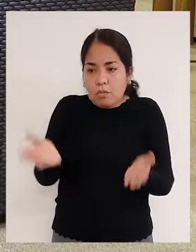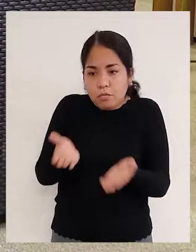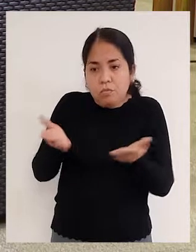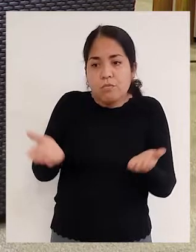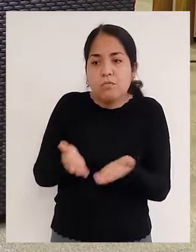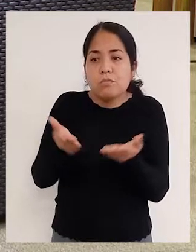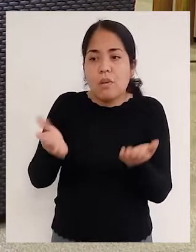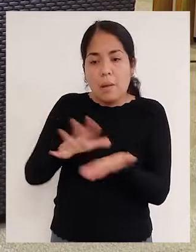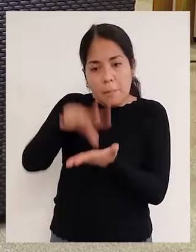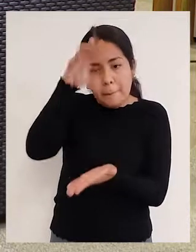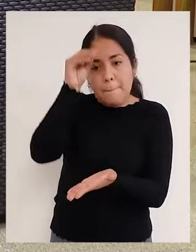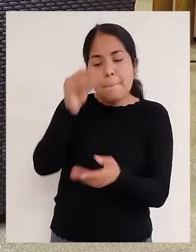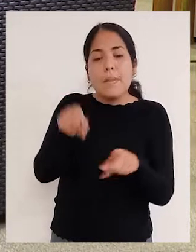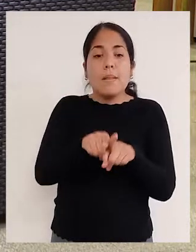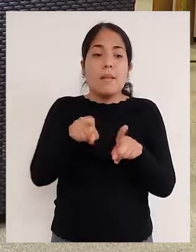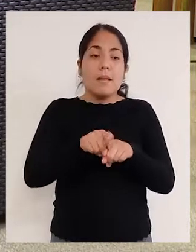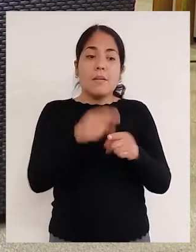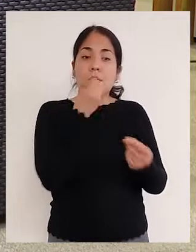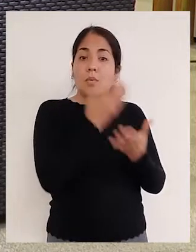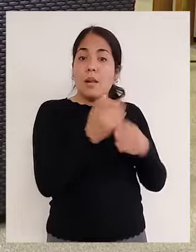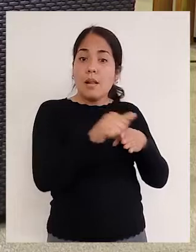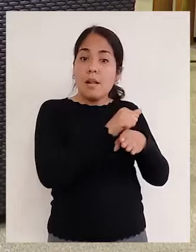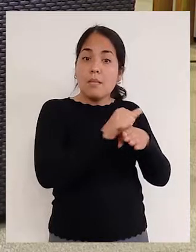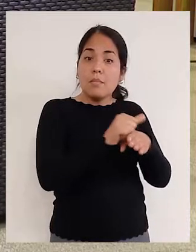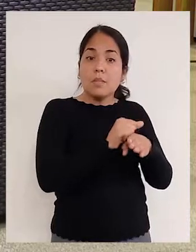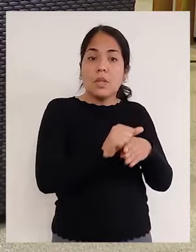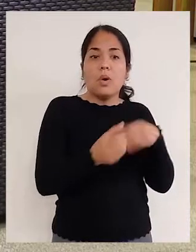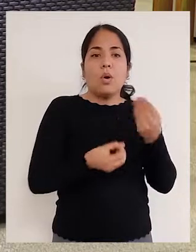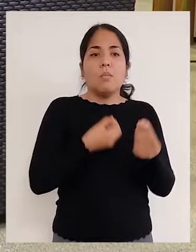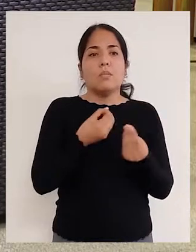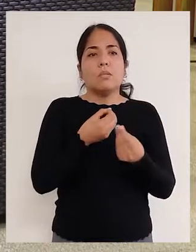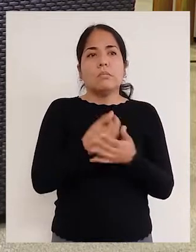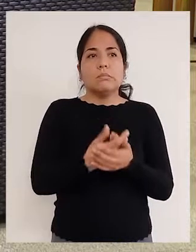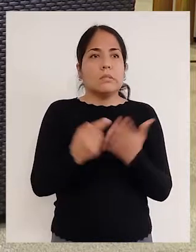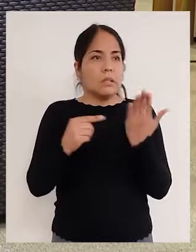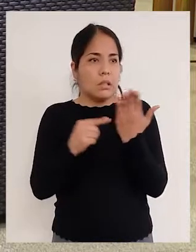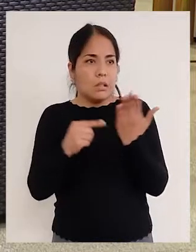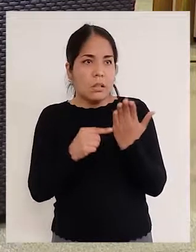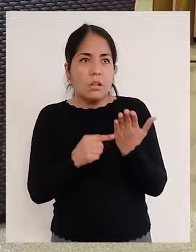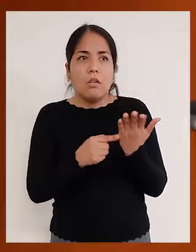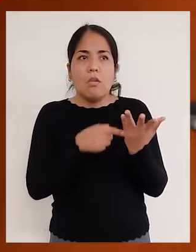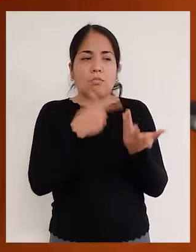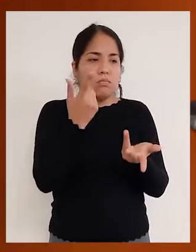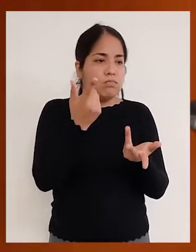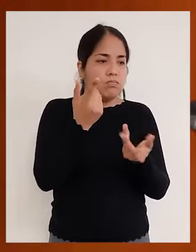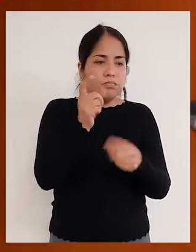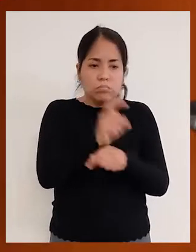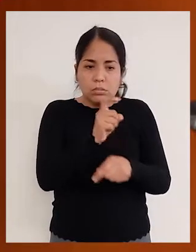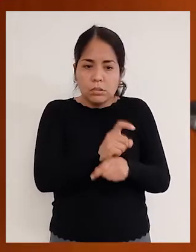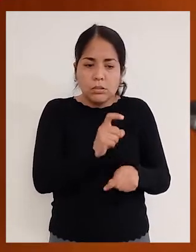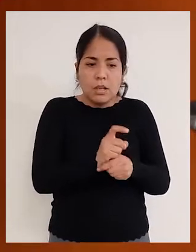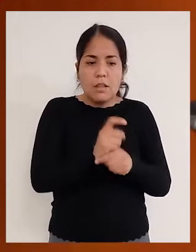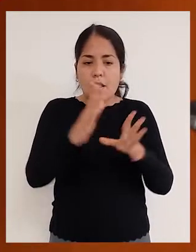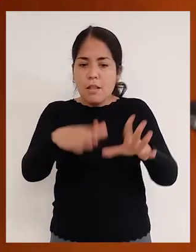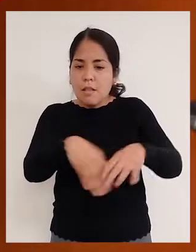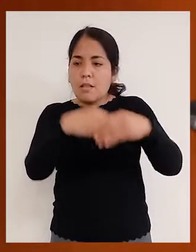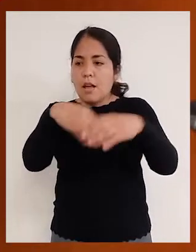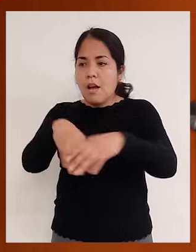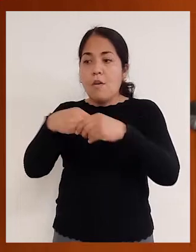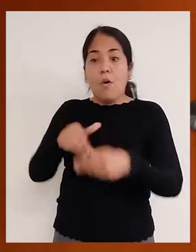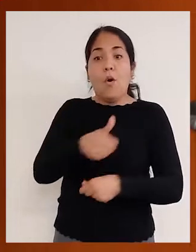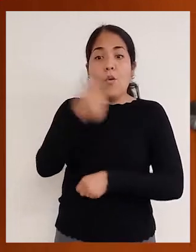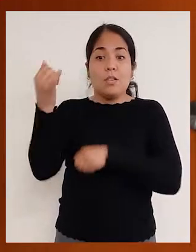niños. Hemos identificado también buenas prácticas para la formación técnico productiva en alianza con otras entidades